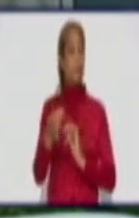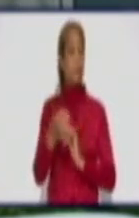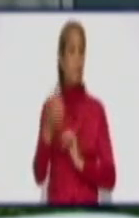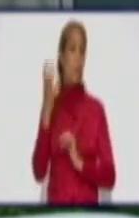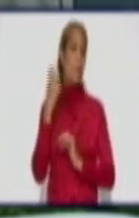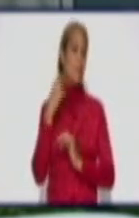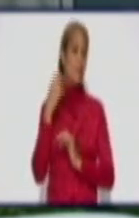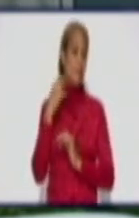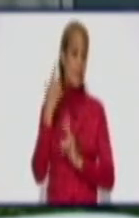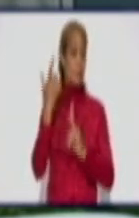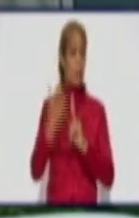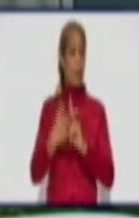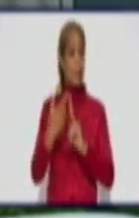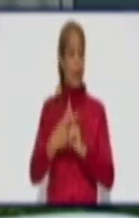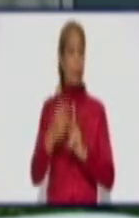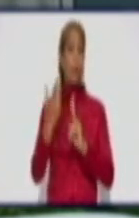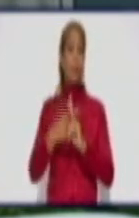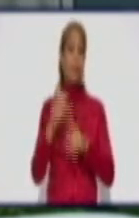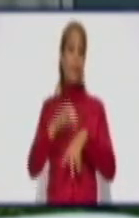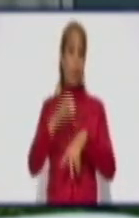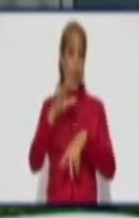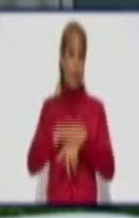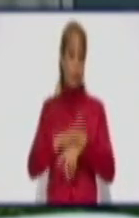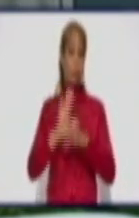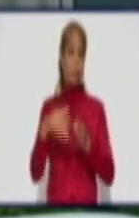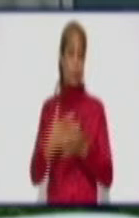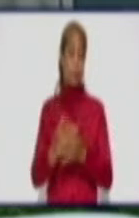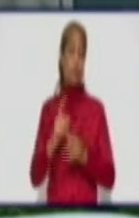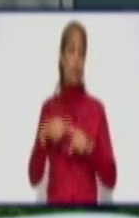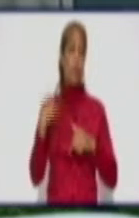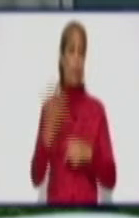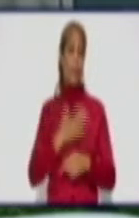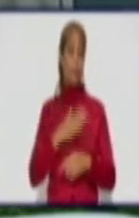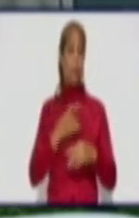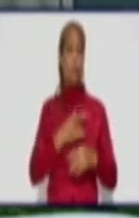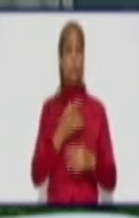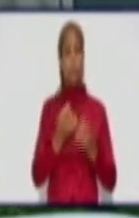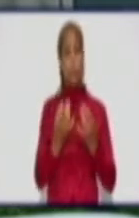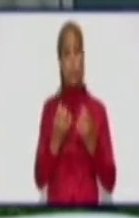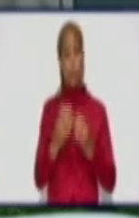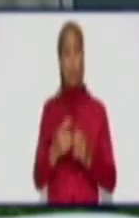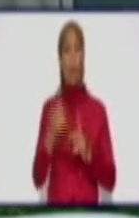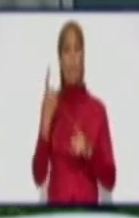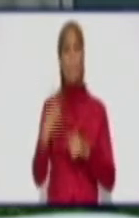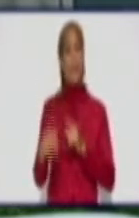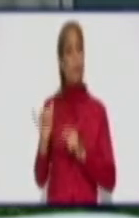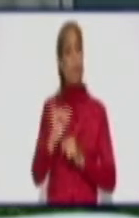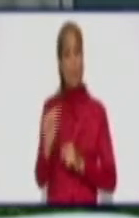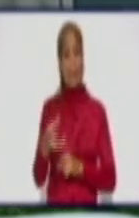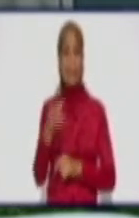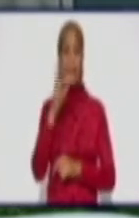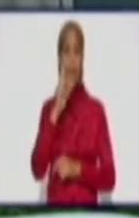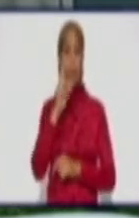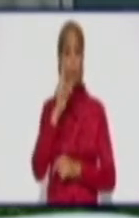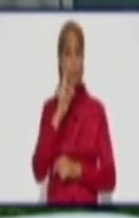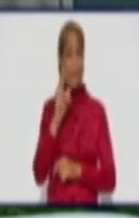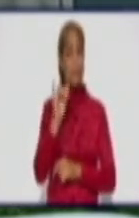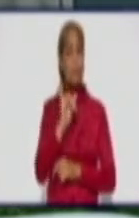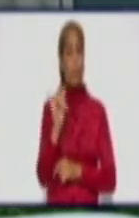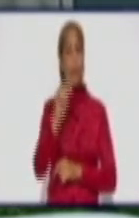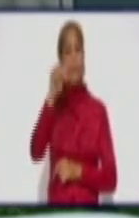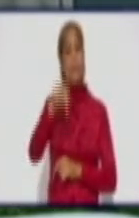sentido pésame, nuestras más sentidas condolencias. Pero también reconocer que hoy se está trabajando de manera